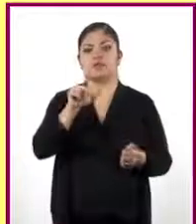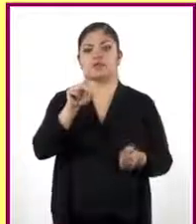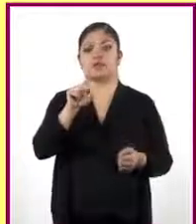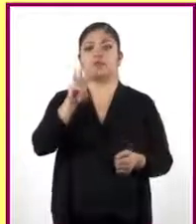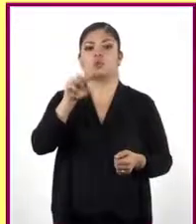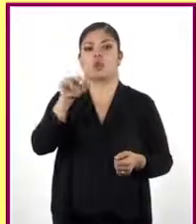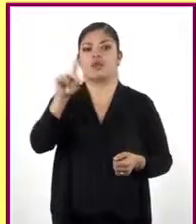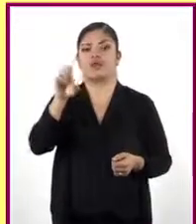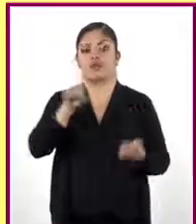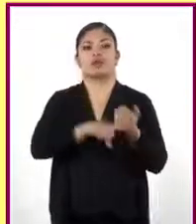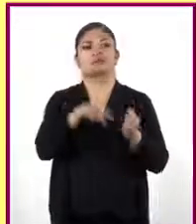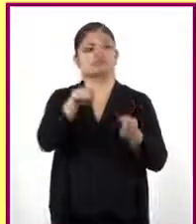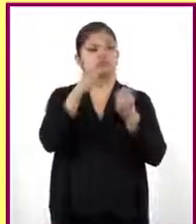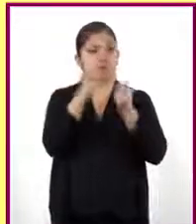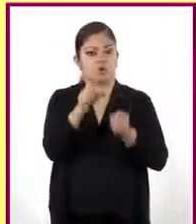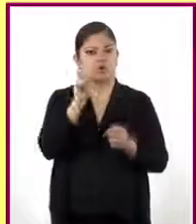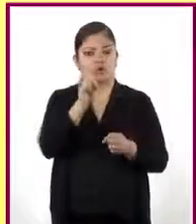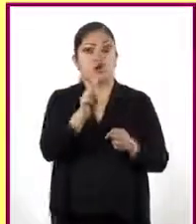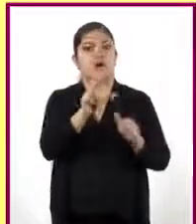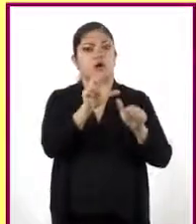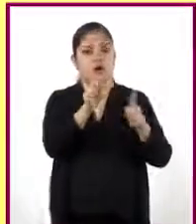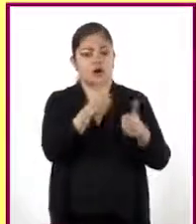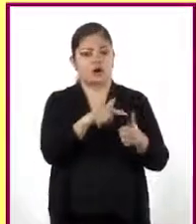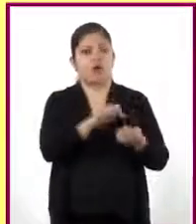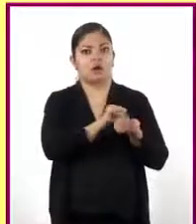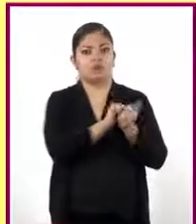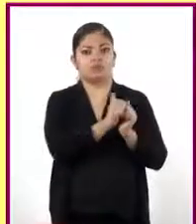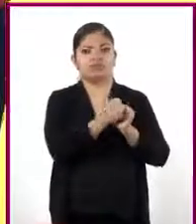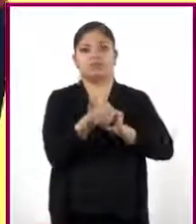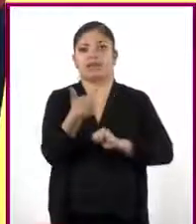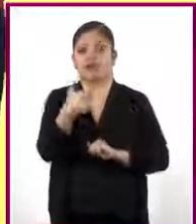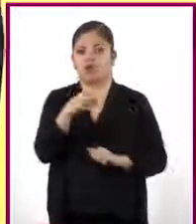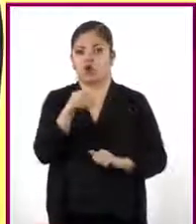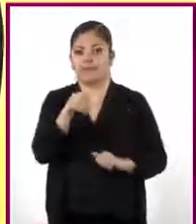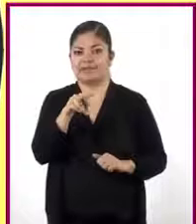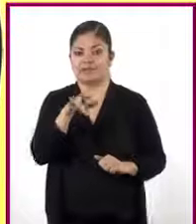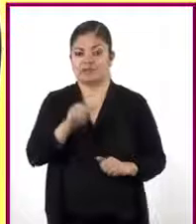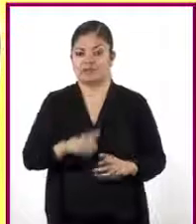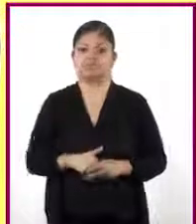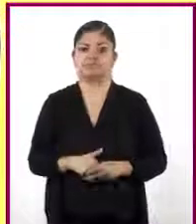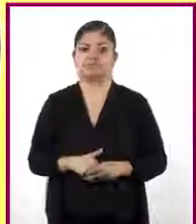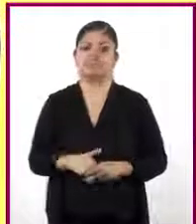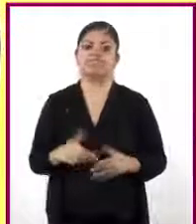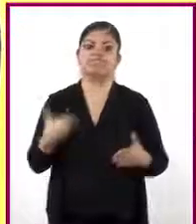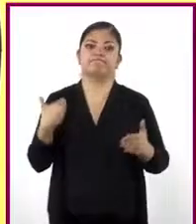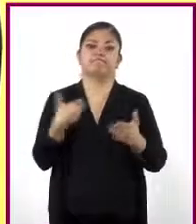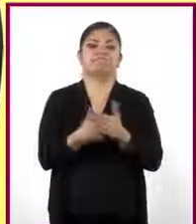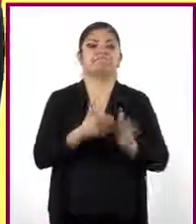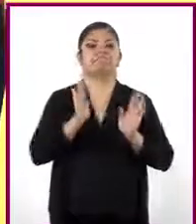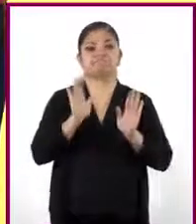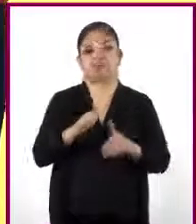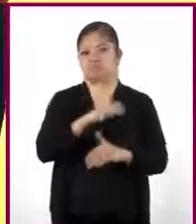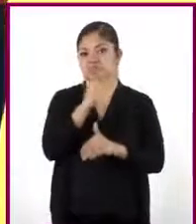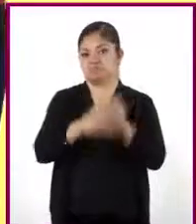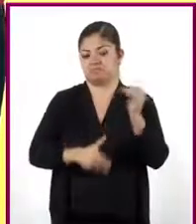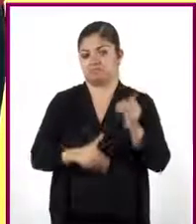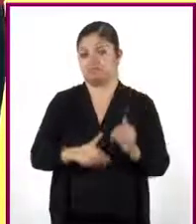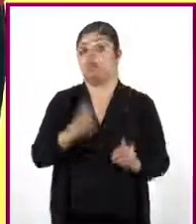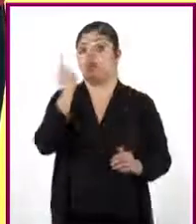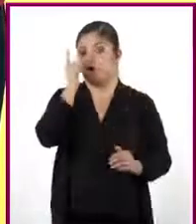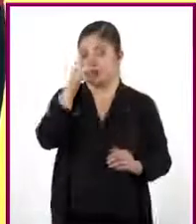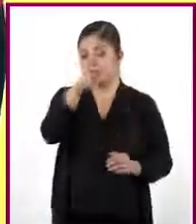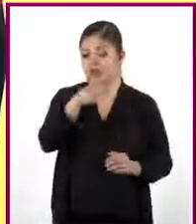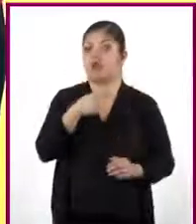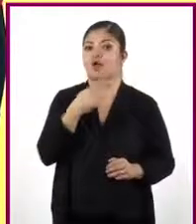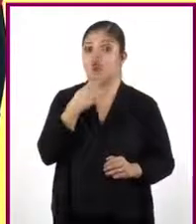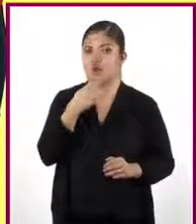muchas de las creaciones artísticas que han inspirado la geometría. Llegamos al final de la sesión. Esperamos que les